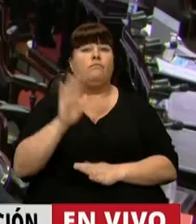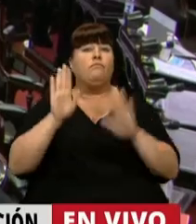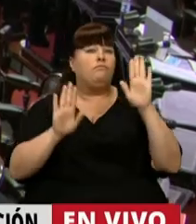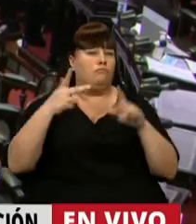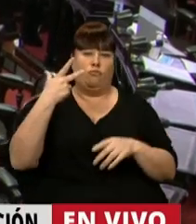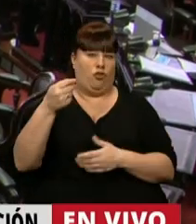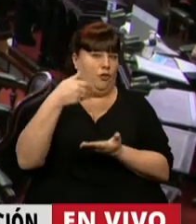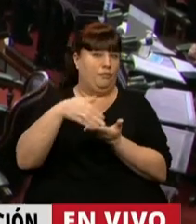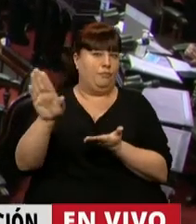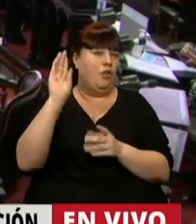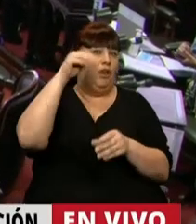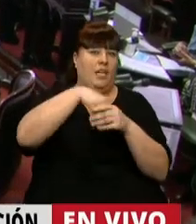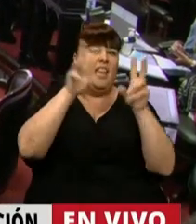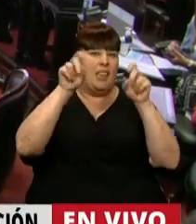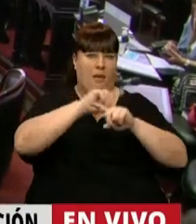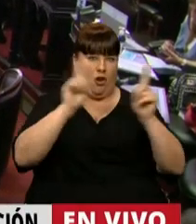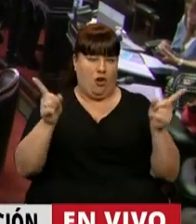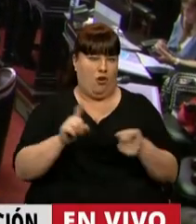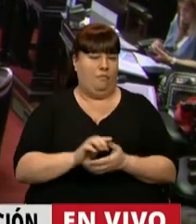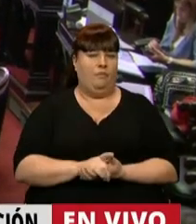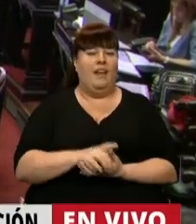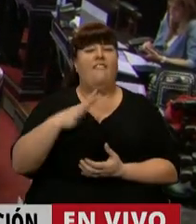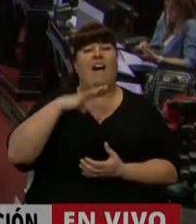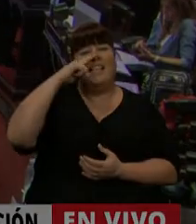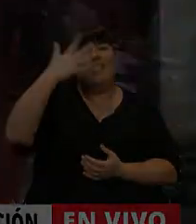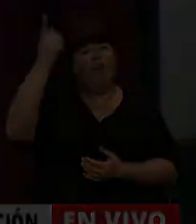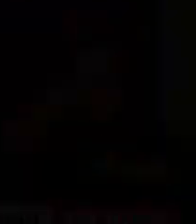Resulta rechazada la incorporación. No hay tres cuartos del cuerpo.